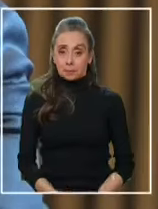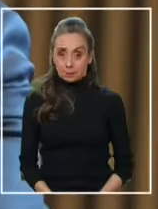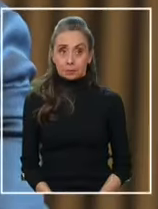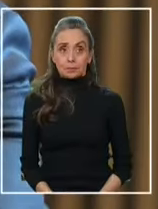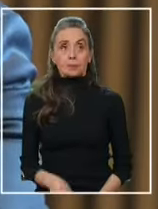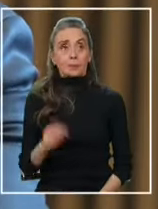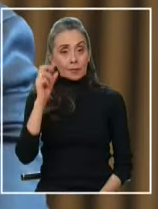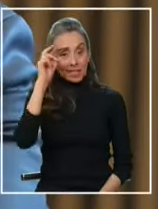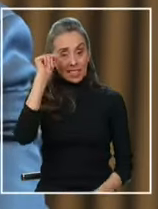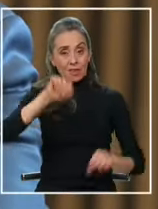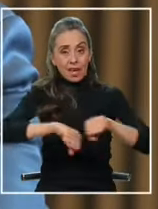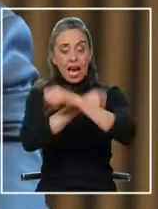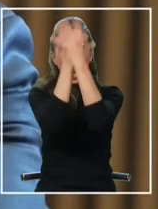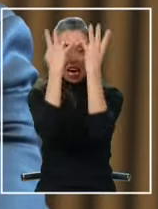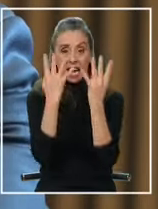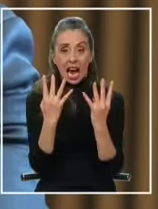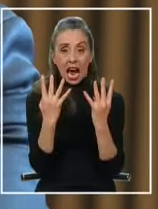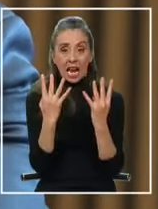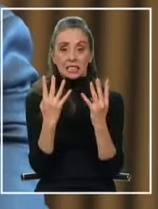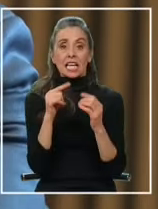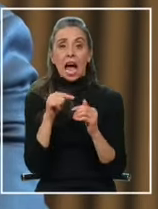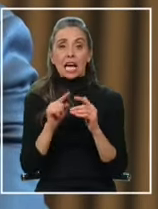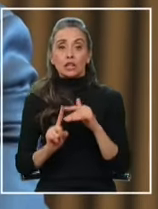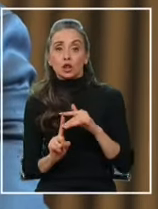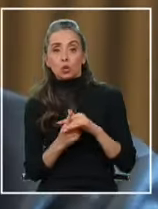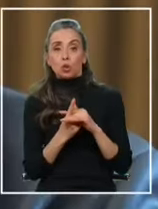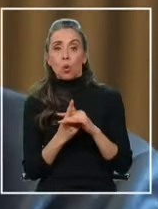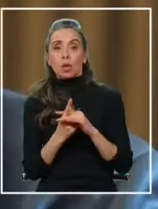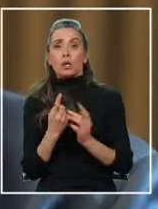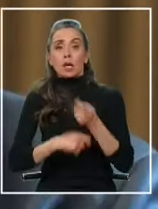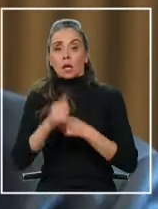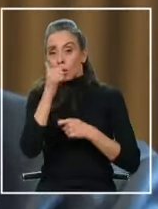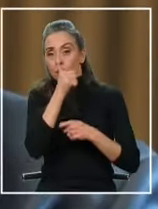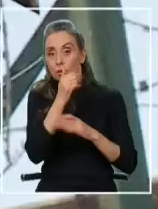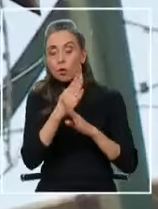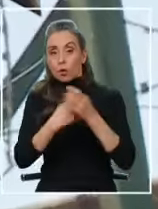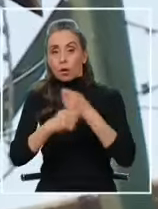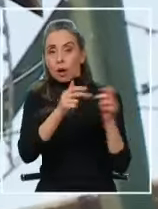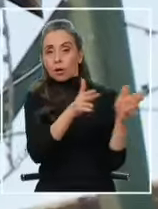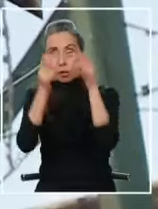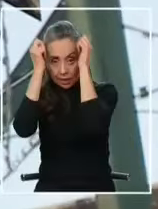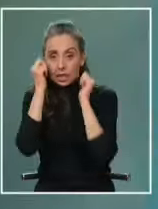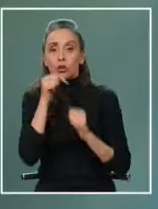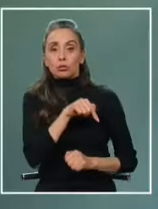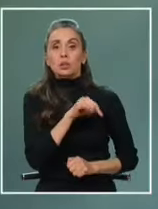La idea de que las cárceles también son jugadoras de crimen organizado se da en este caso